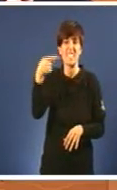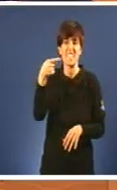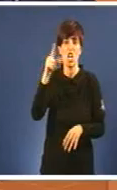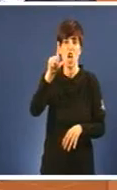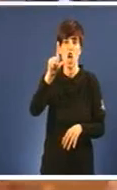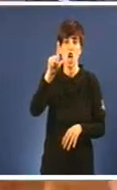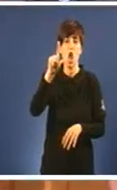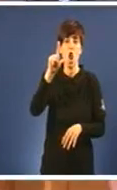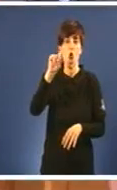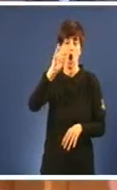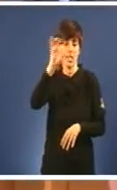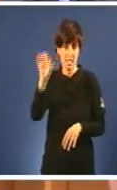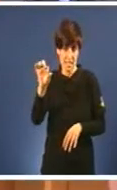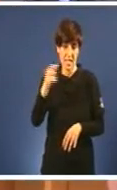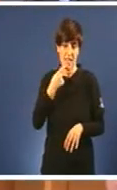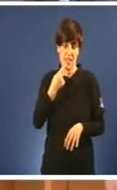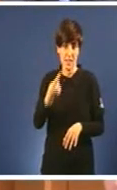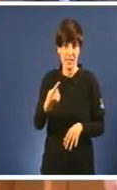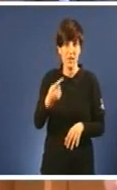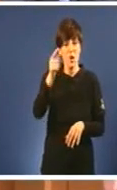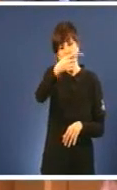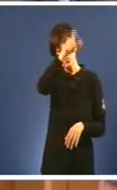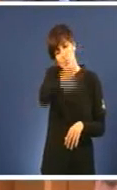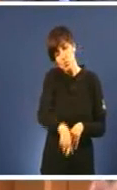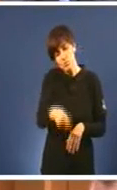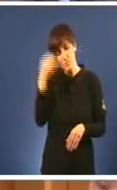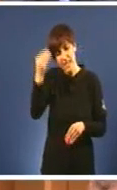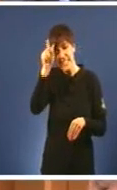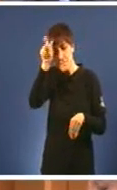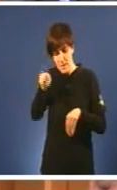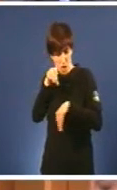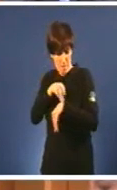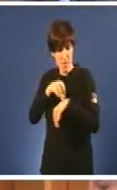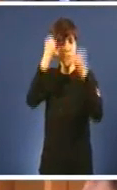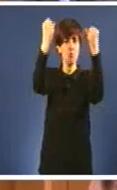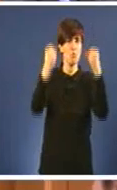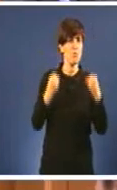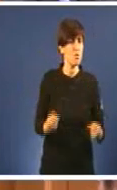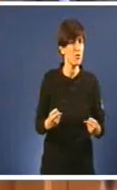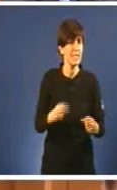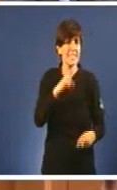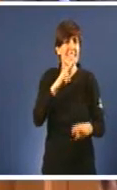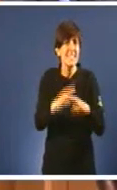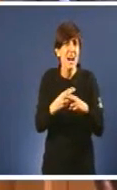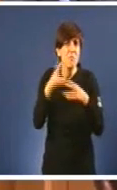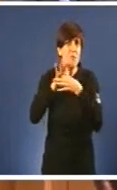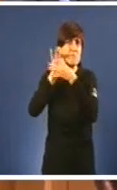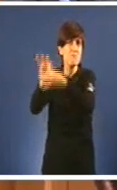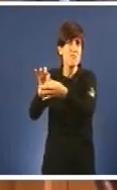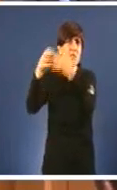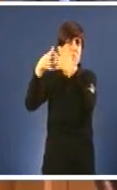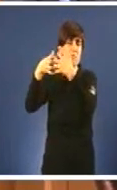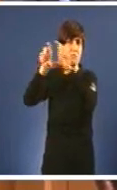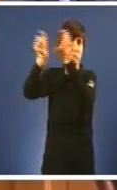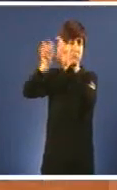Diz Lois Vostede cree, señora Díaz Que este médico, señor Diz Lois É un aparato das multinacionais Señora